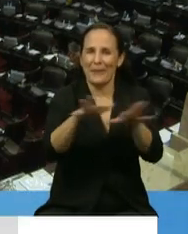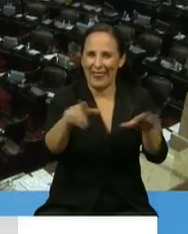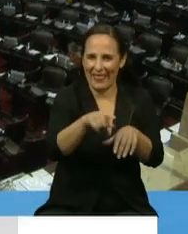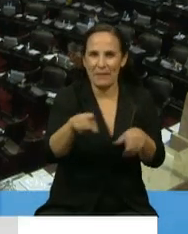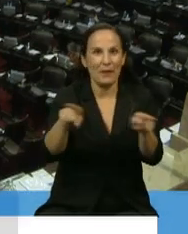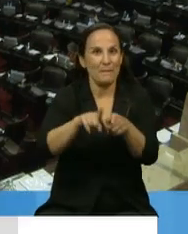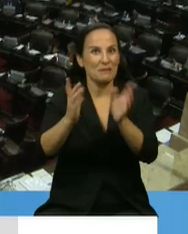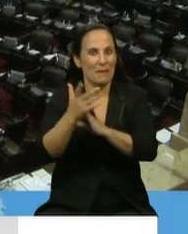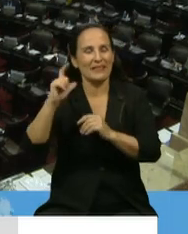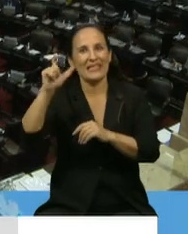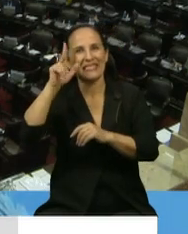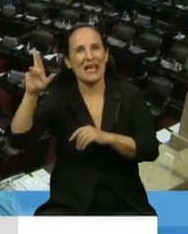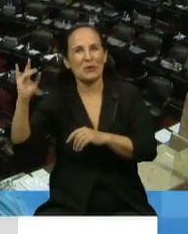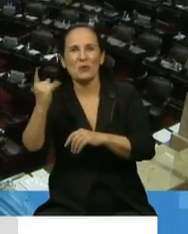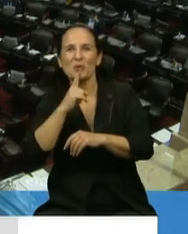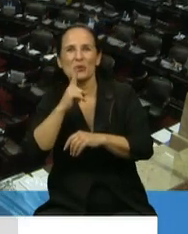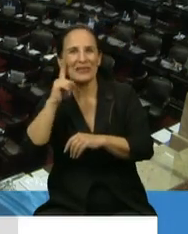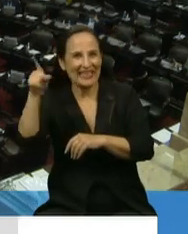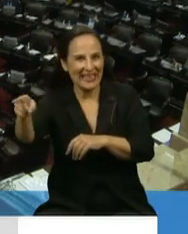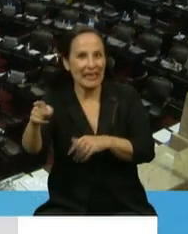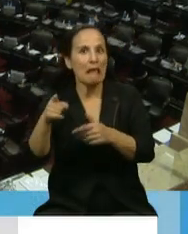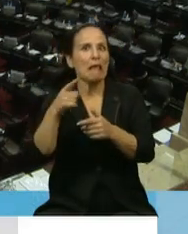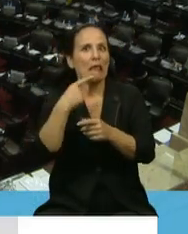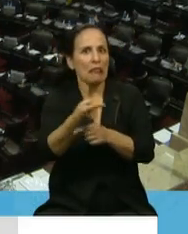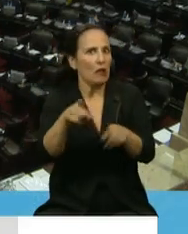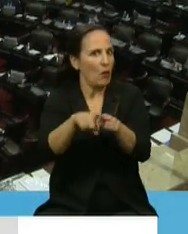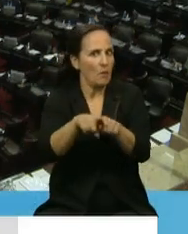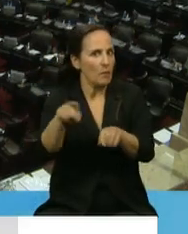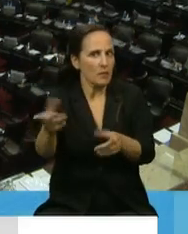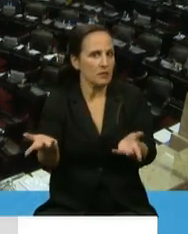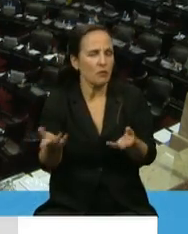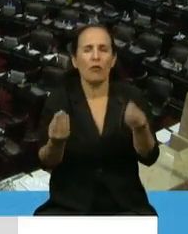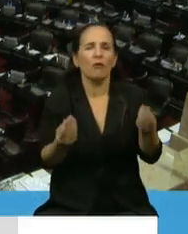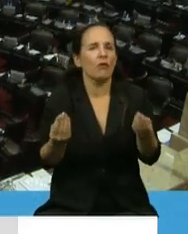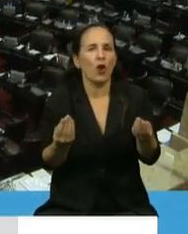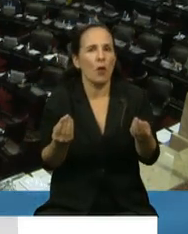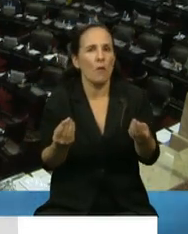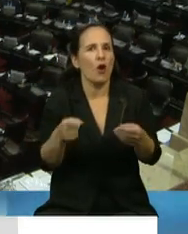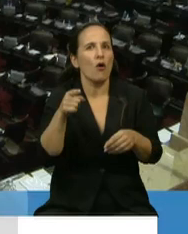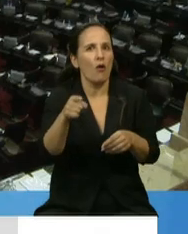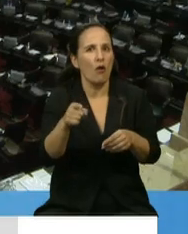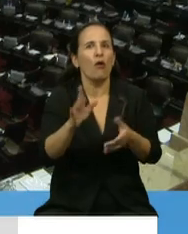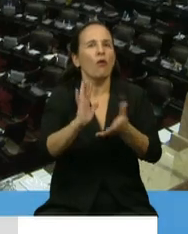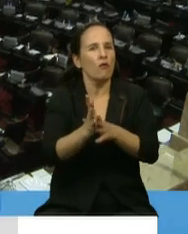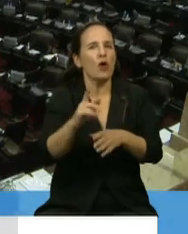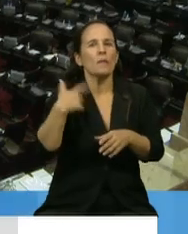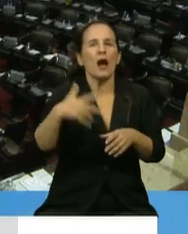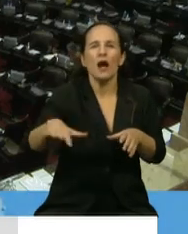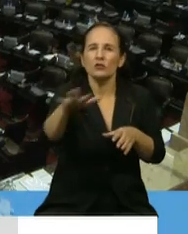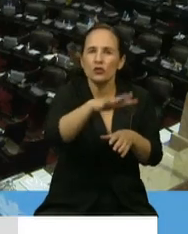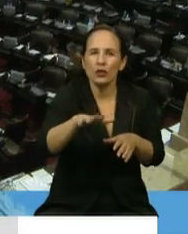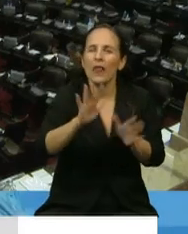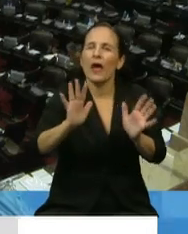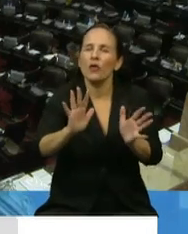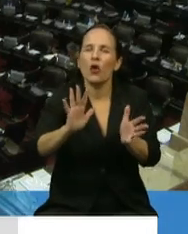Ceruti, lo que vino a explicar básicamente la pandemia es a repensar todo nuestro modo social como país. Tenemos